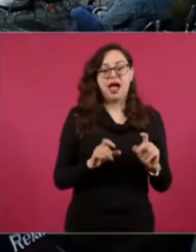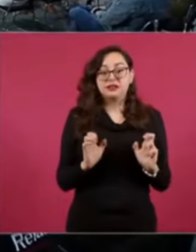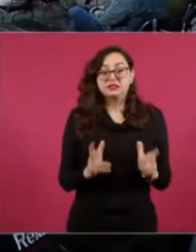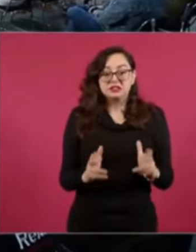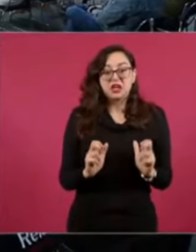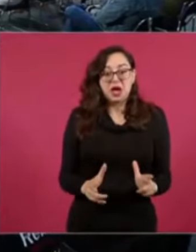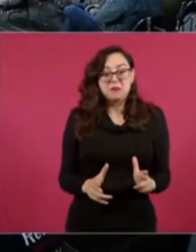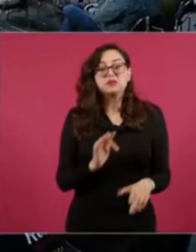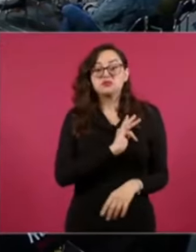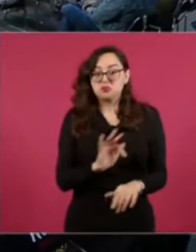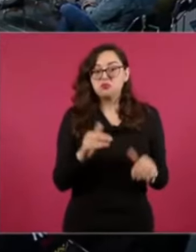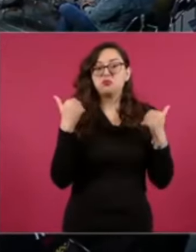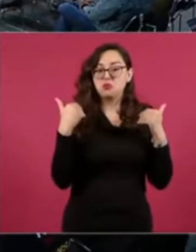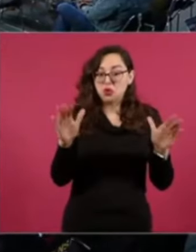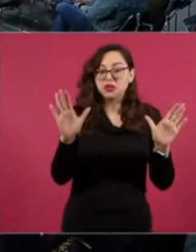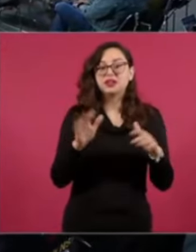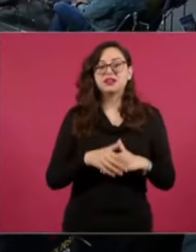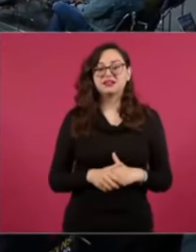A Lenque.